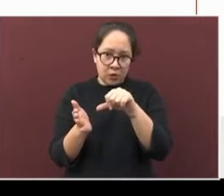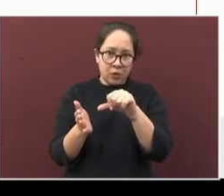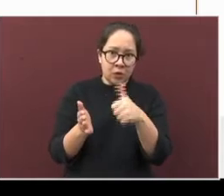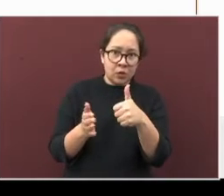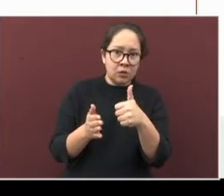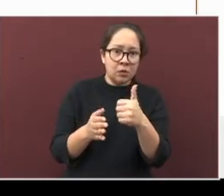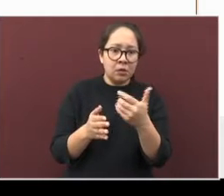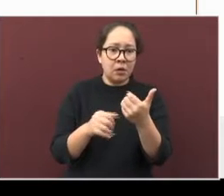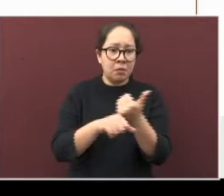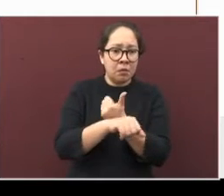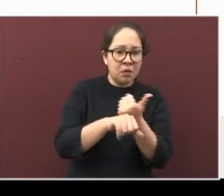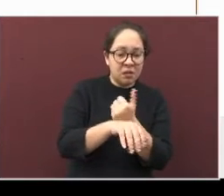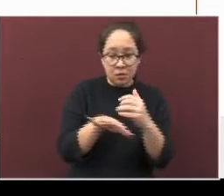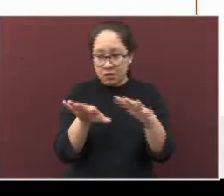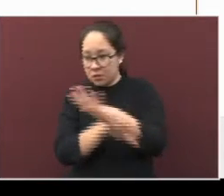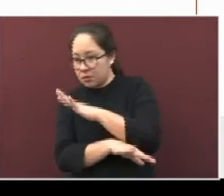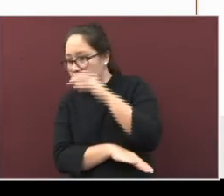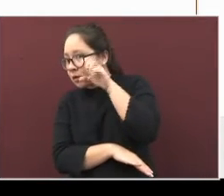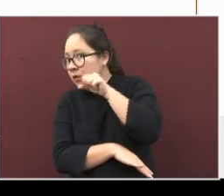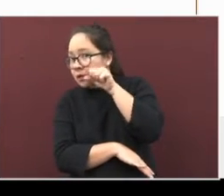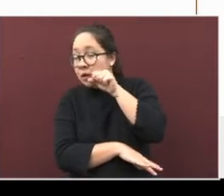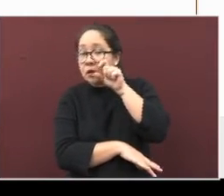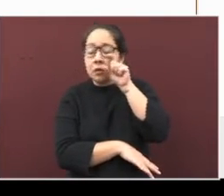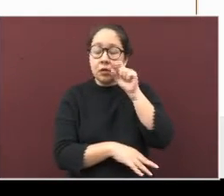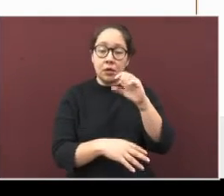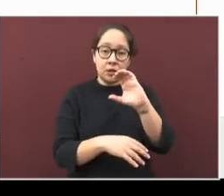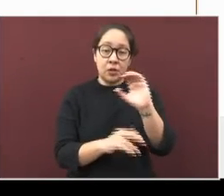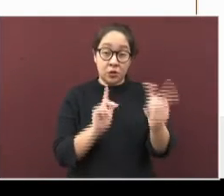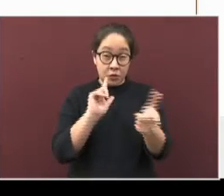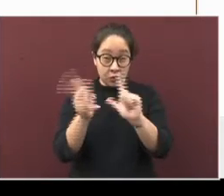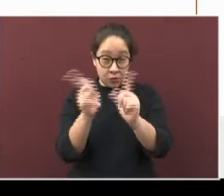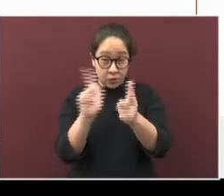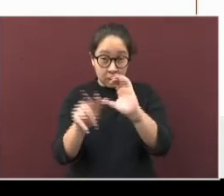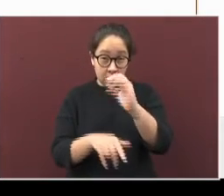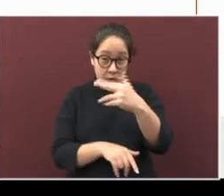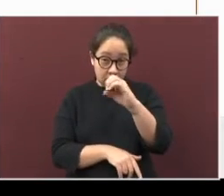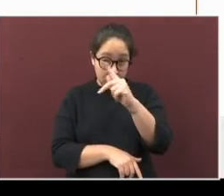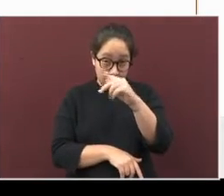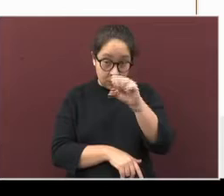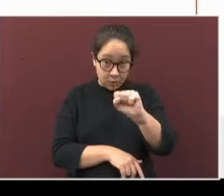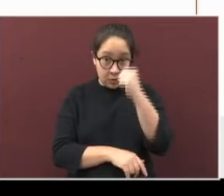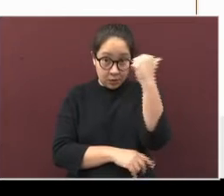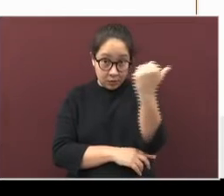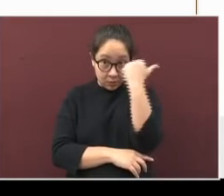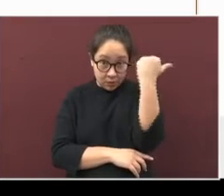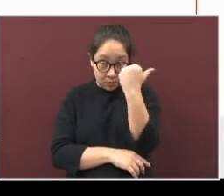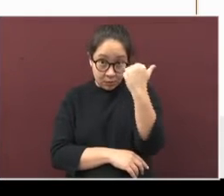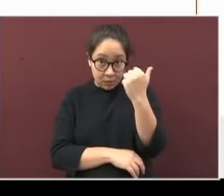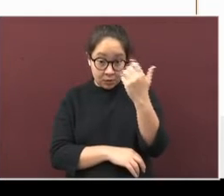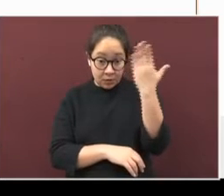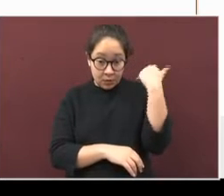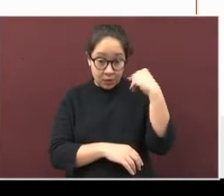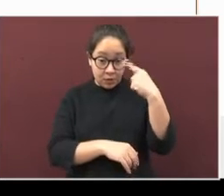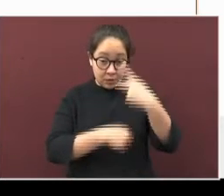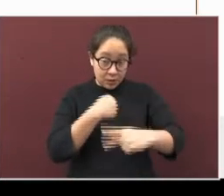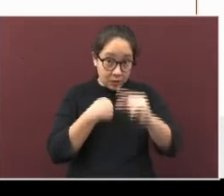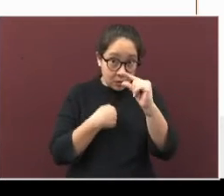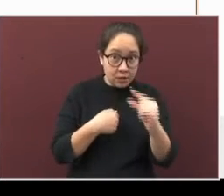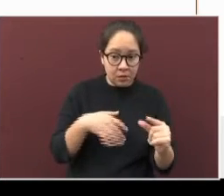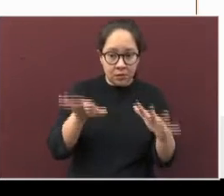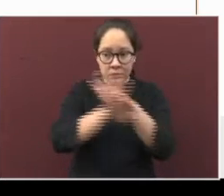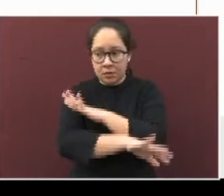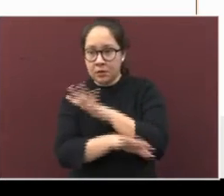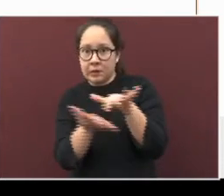que las Chuapas y Acayucan pasaron de riesgo bajo a medio. No obstante, para el caso de los demás